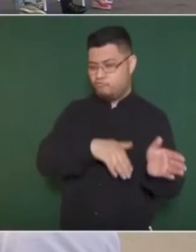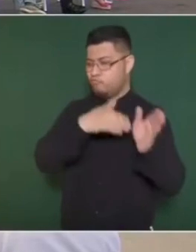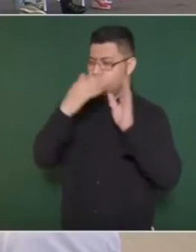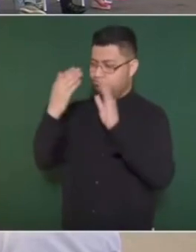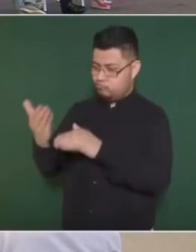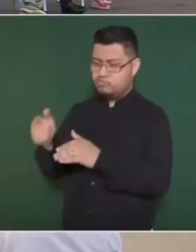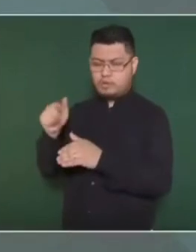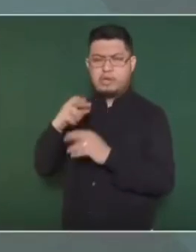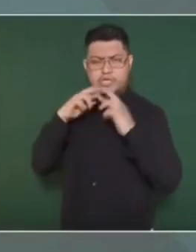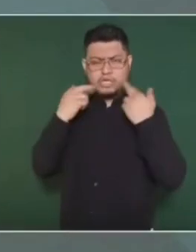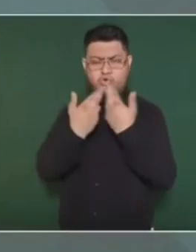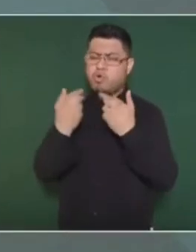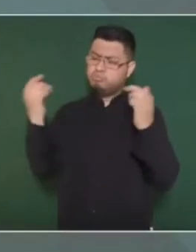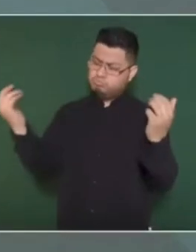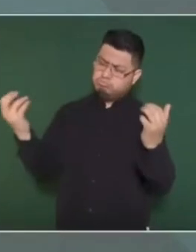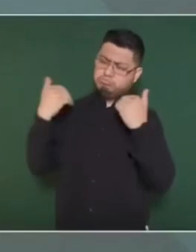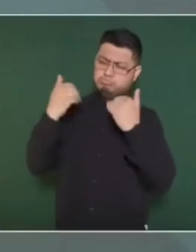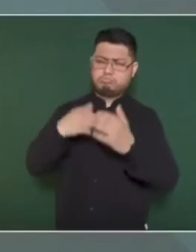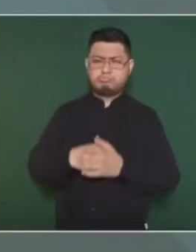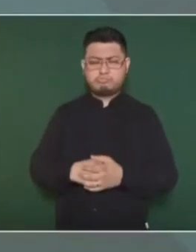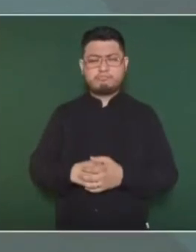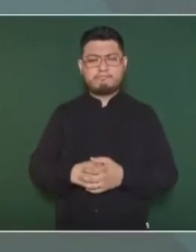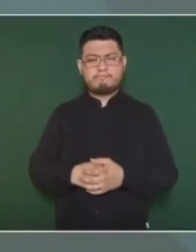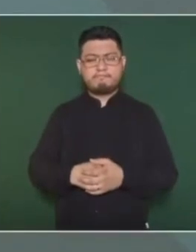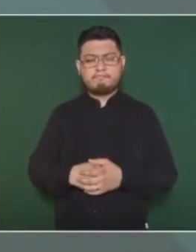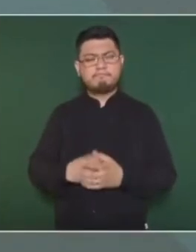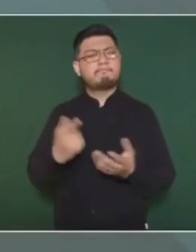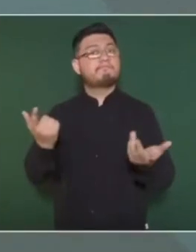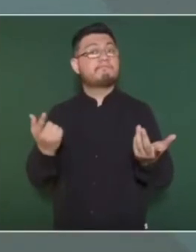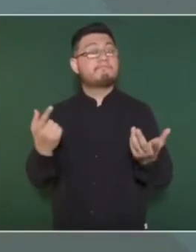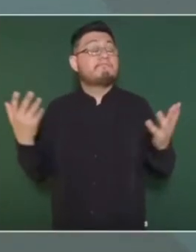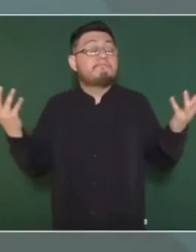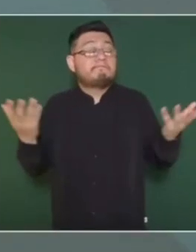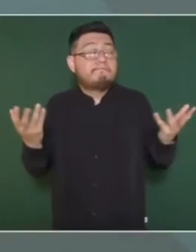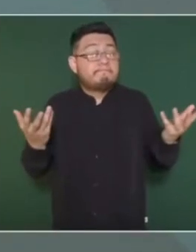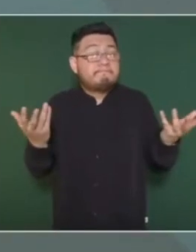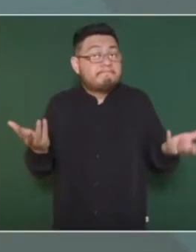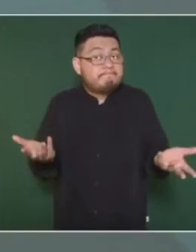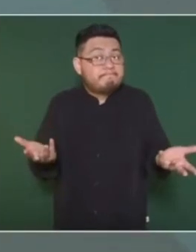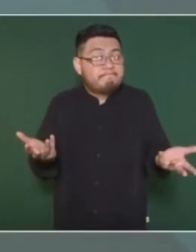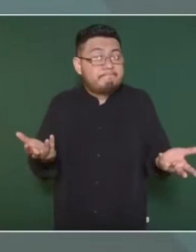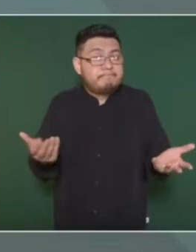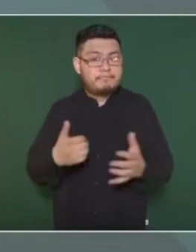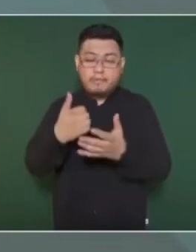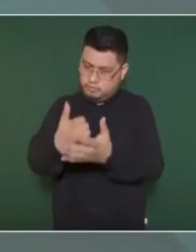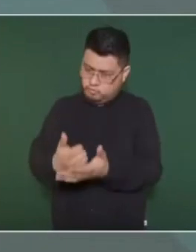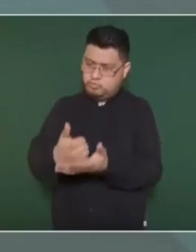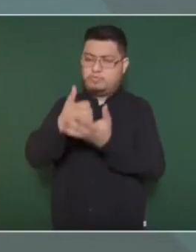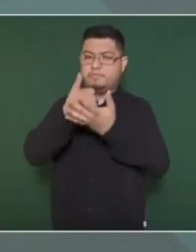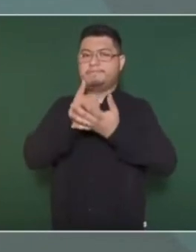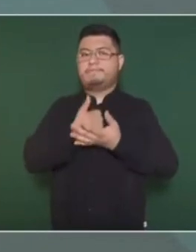y les dije, pues, ¿qué vamos a hacer? Ayúdenme.